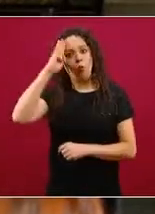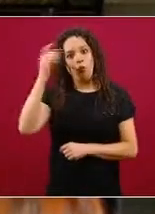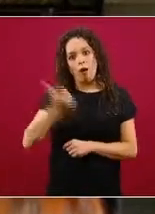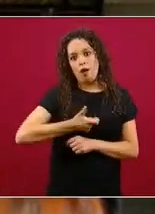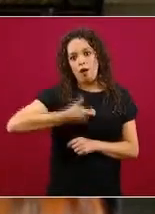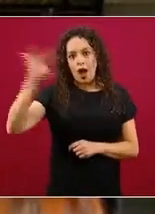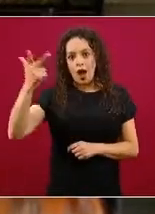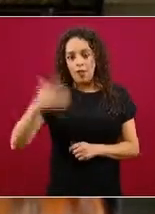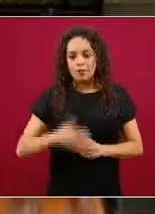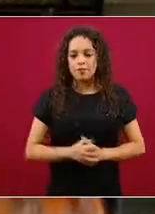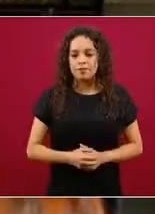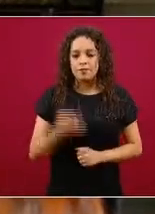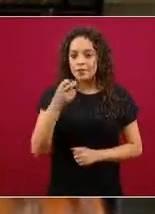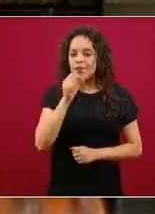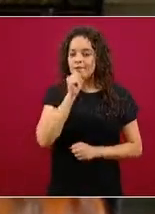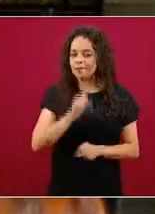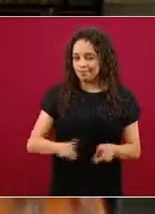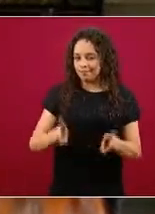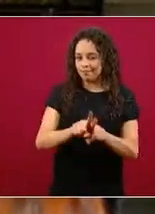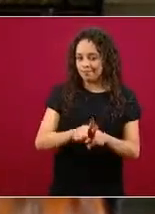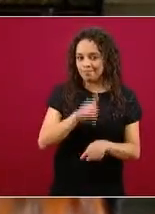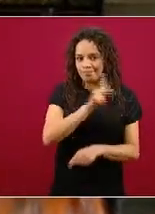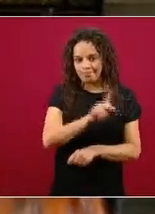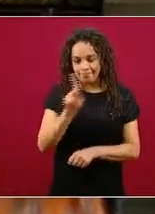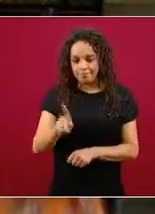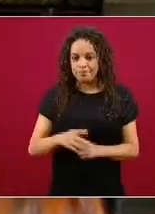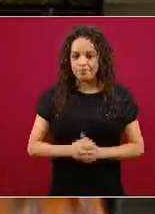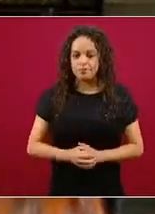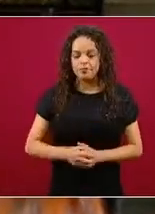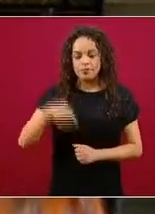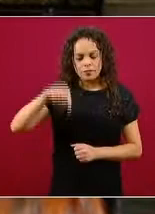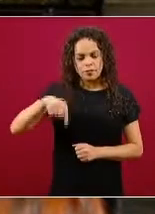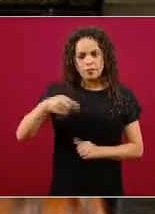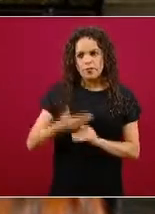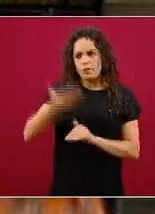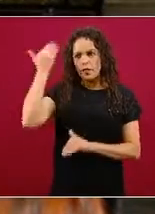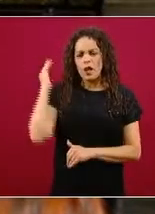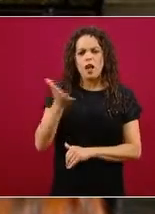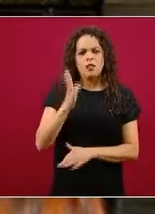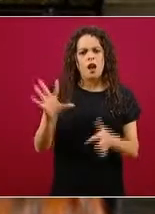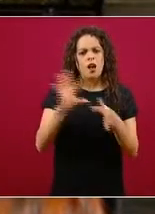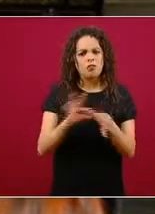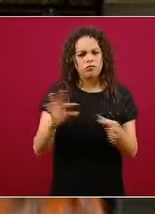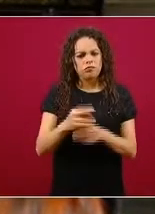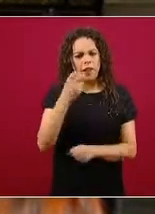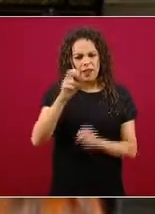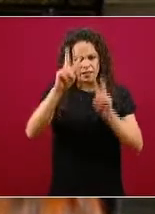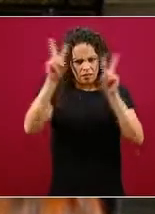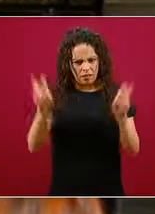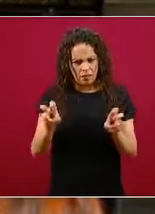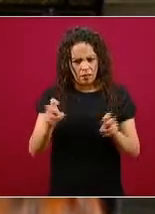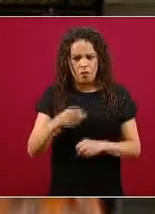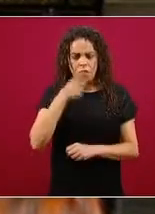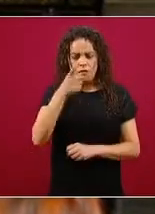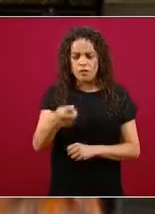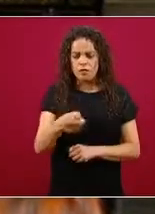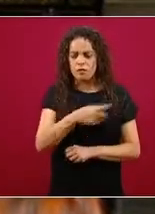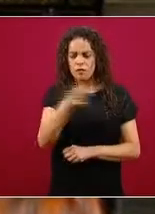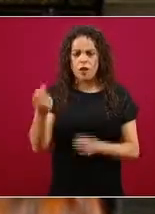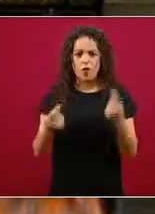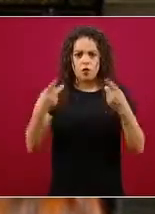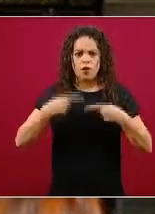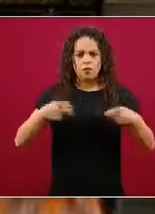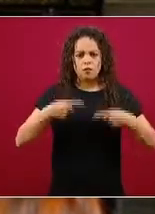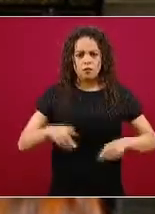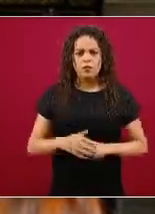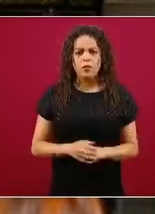En este sentido también yo recuerdo que ya en alguna ocasión se tocó aquí el tema, pero nos dicen también usuarios que por qué no